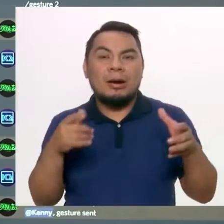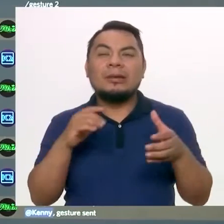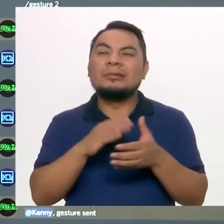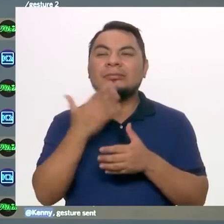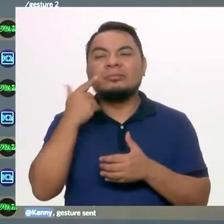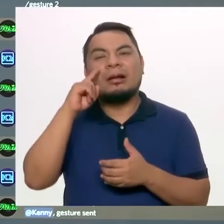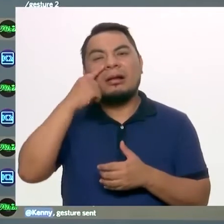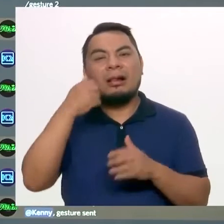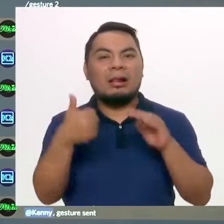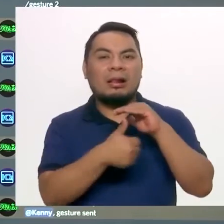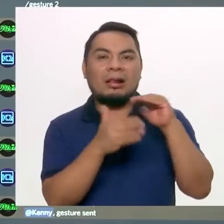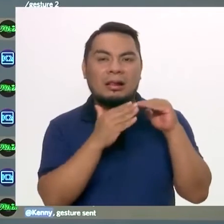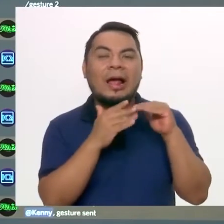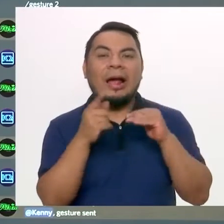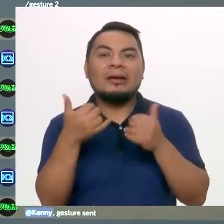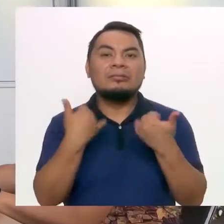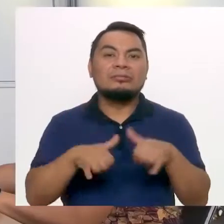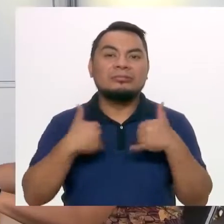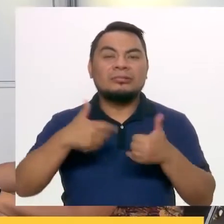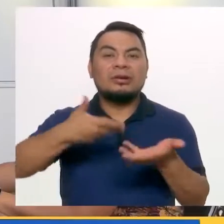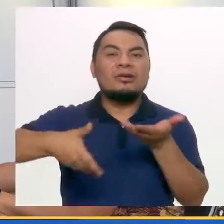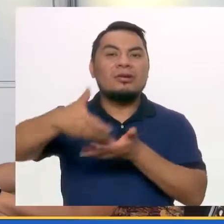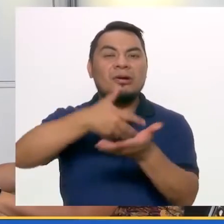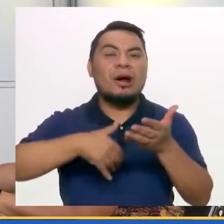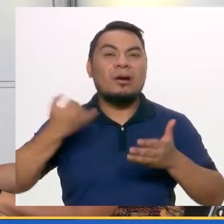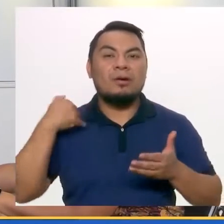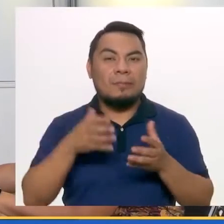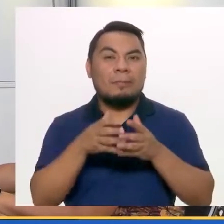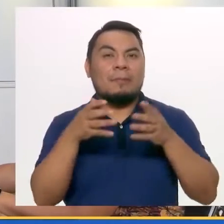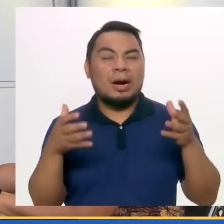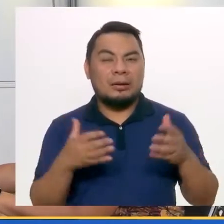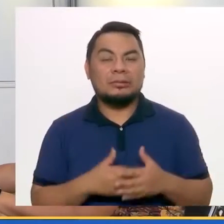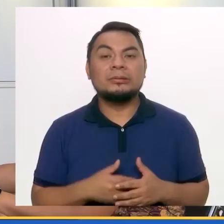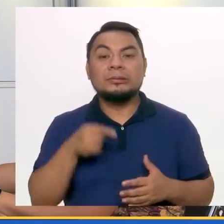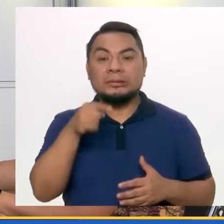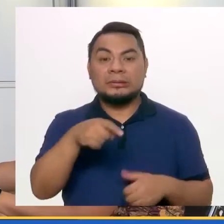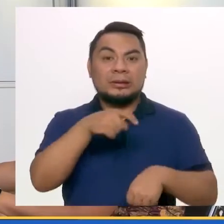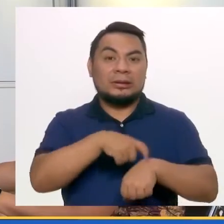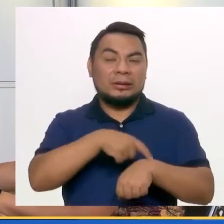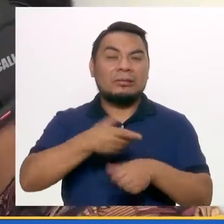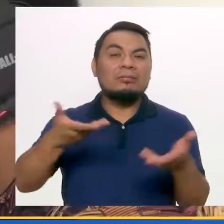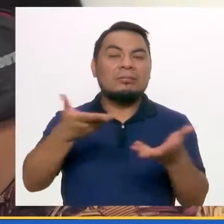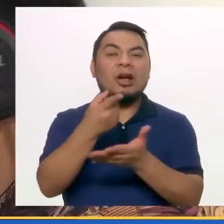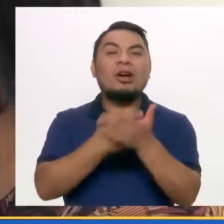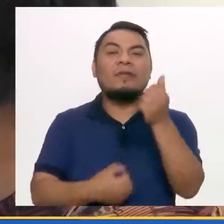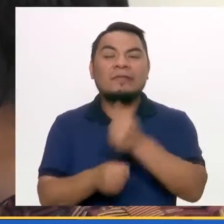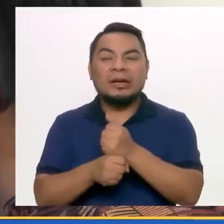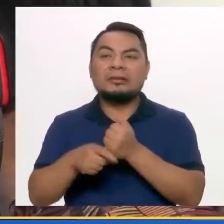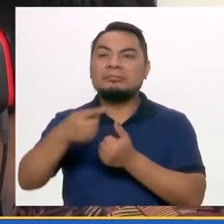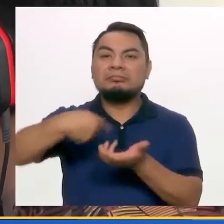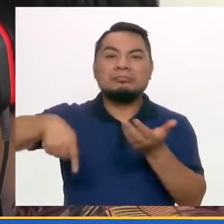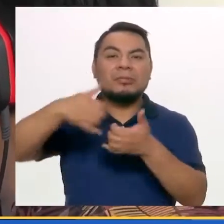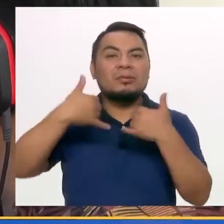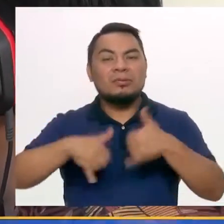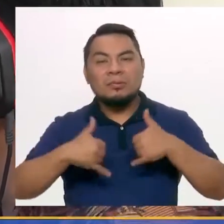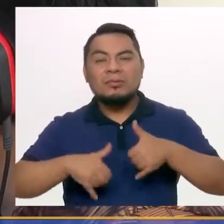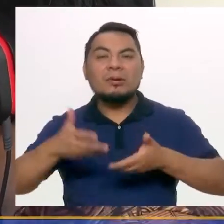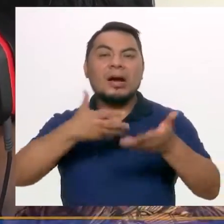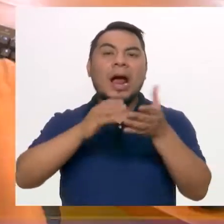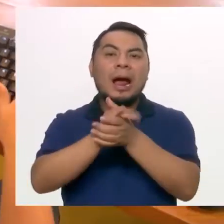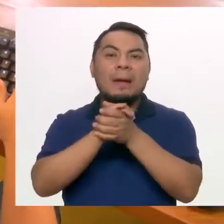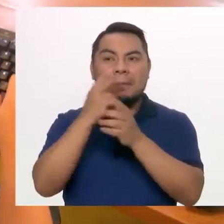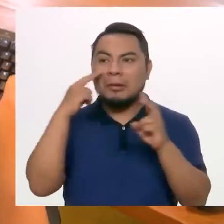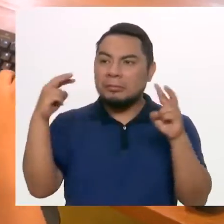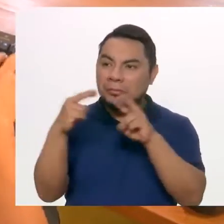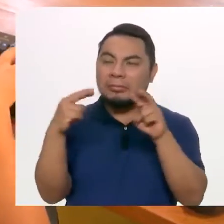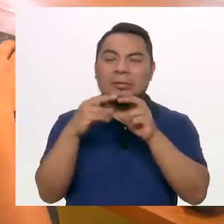vuelto un espacio de sensibilización muy importante en los jóvenes hoy en día. Son espacios donde ellos generan confianza, donde ellos generan